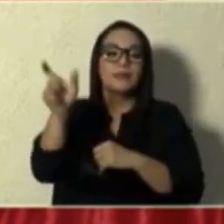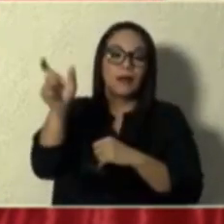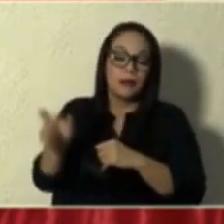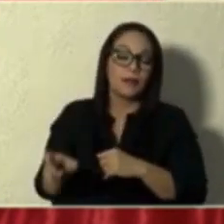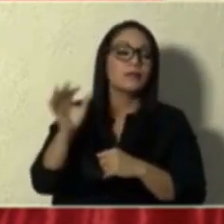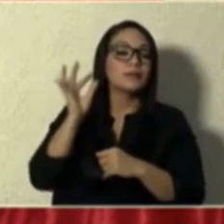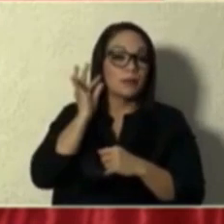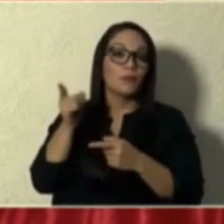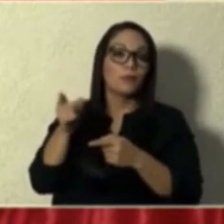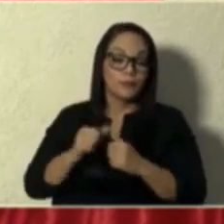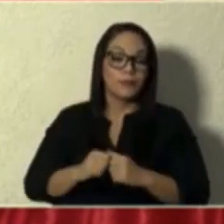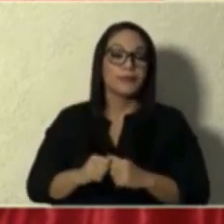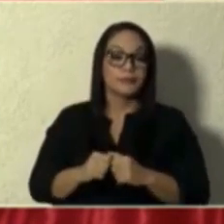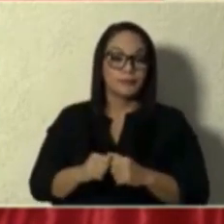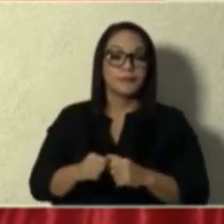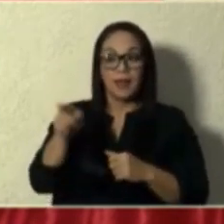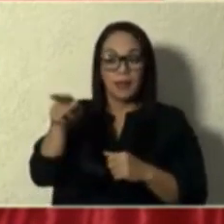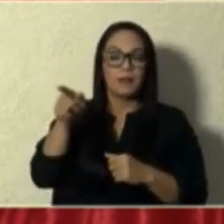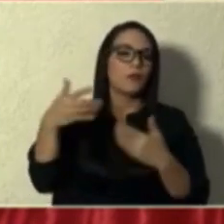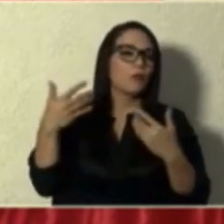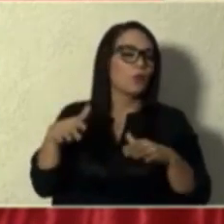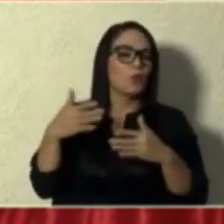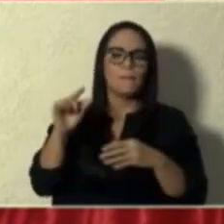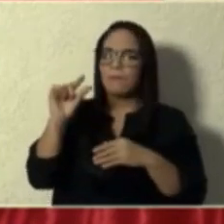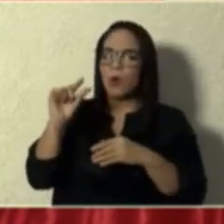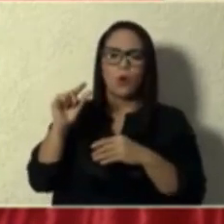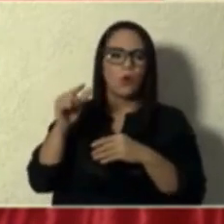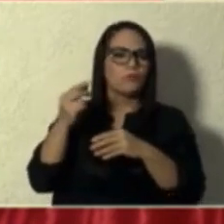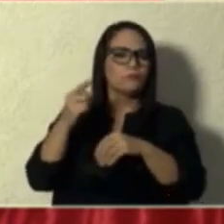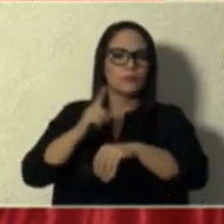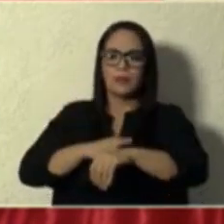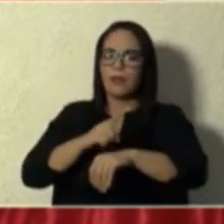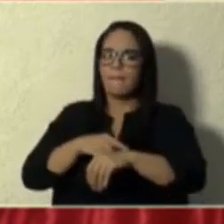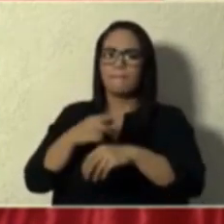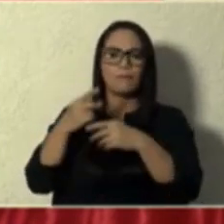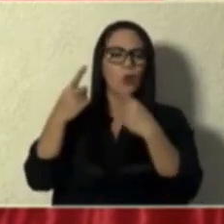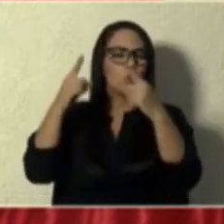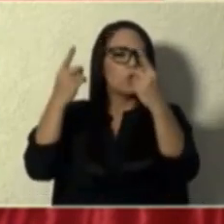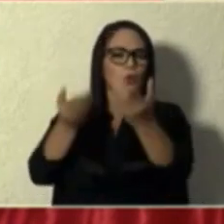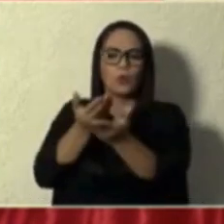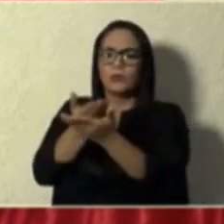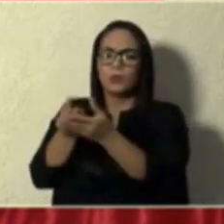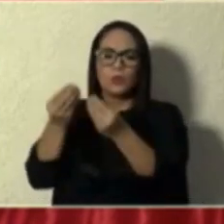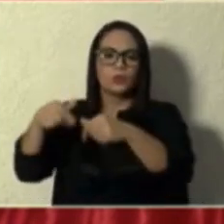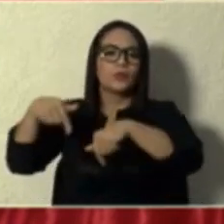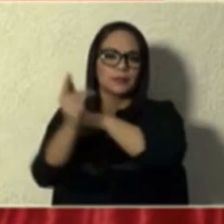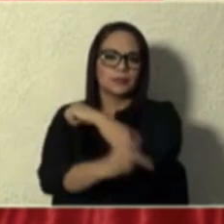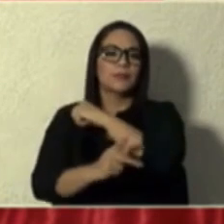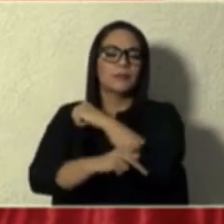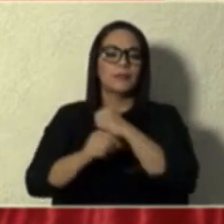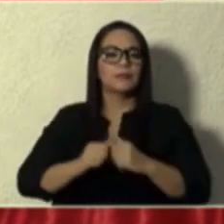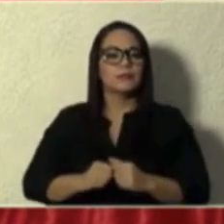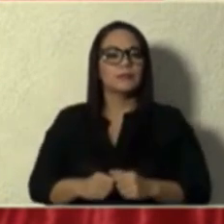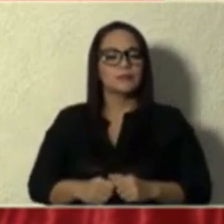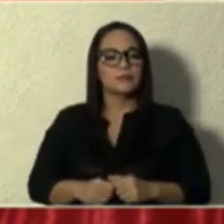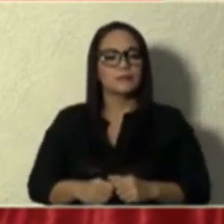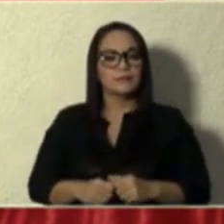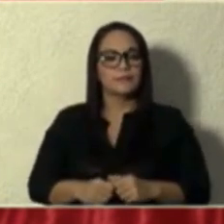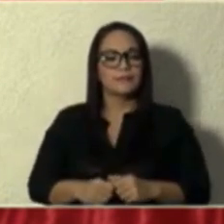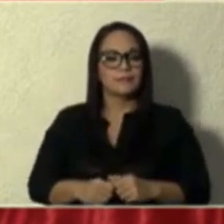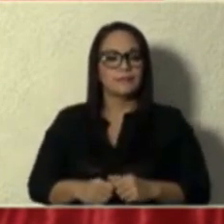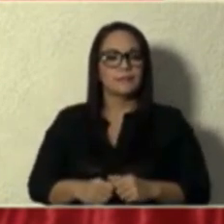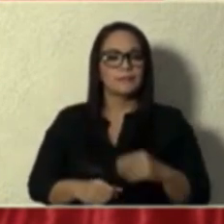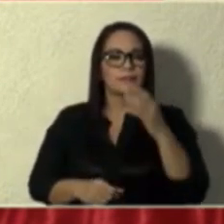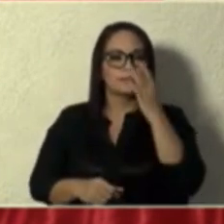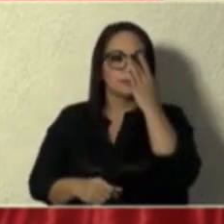persona que contribuyó en tan poco tiempo tanto a este país. Y, de hecho,